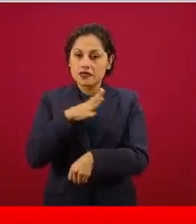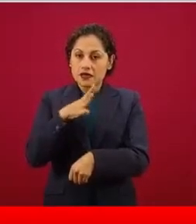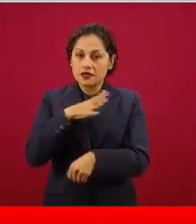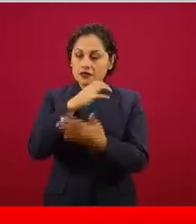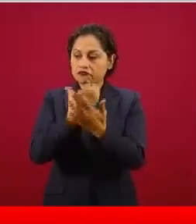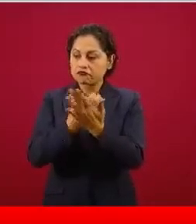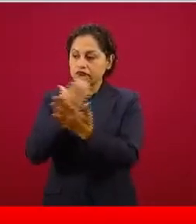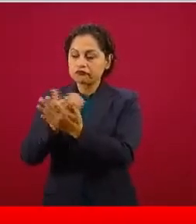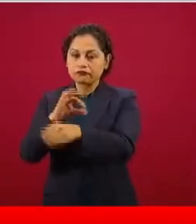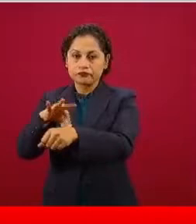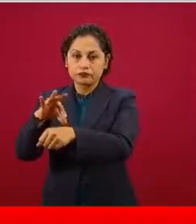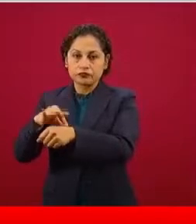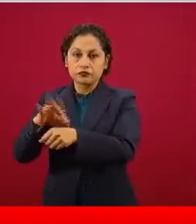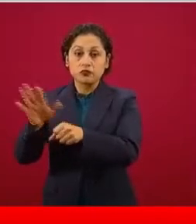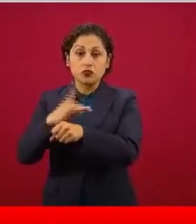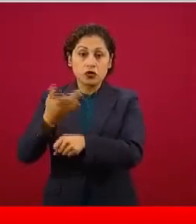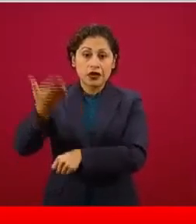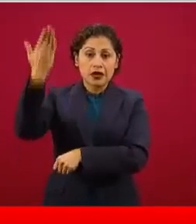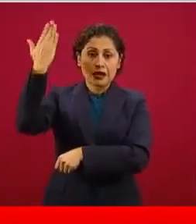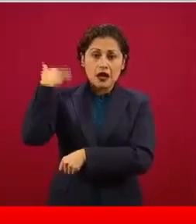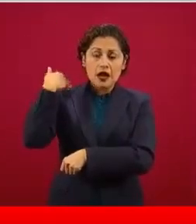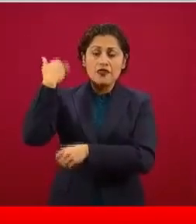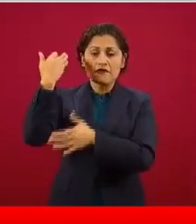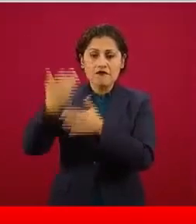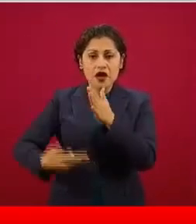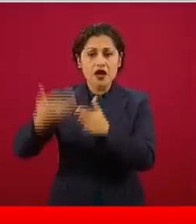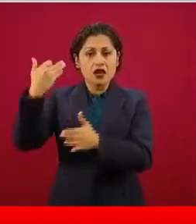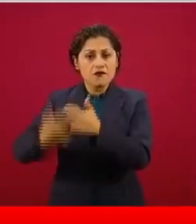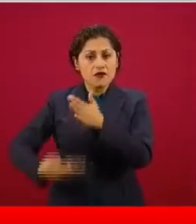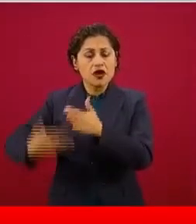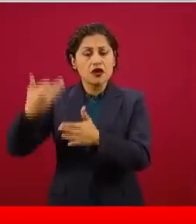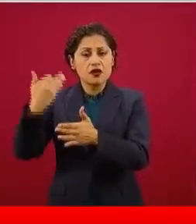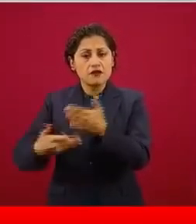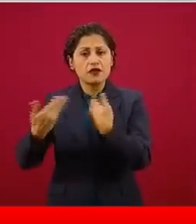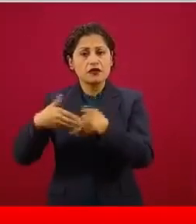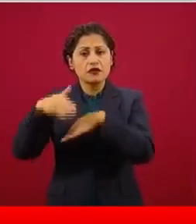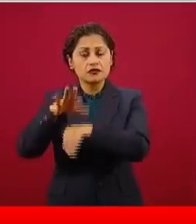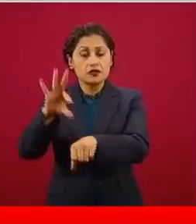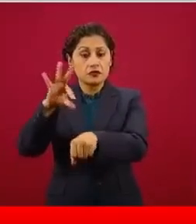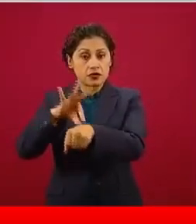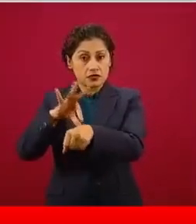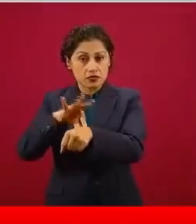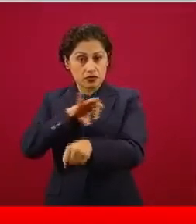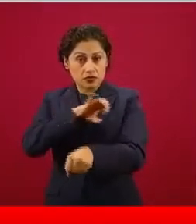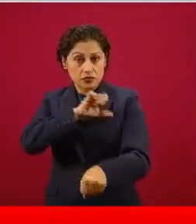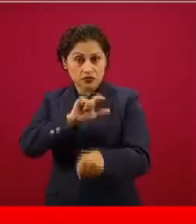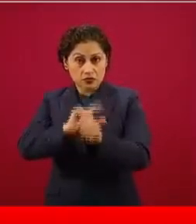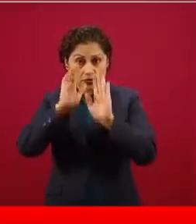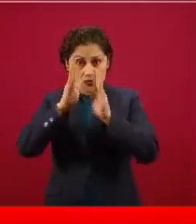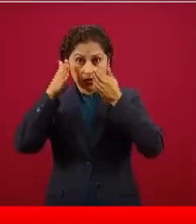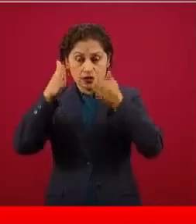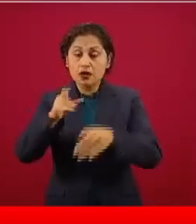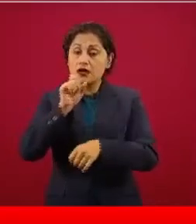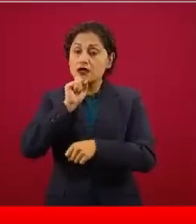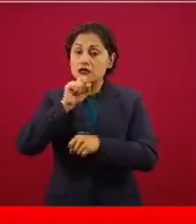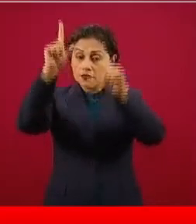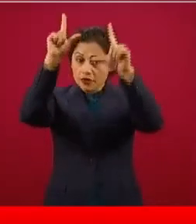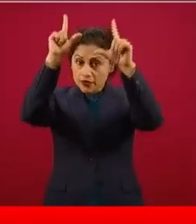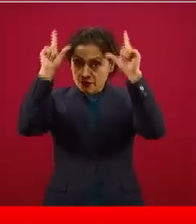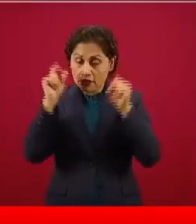Teníamos un déficit estructural de recursos humanos, sobre todo de médicos especialistas y personal de enfermería